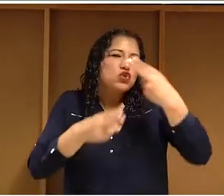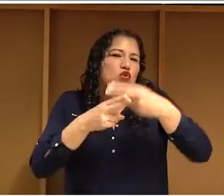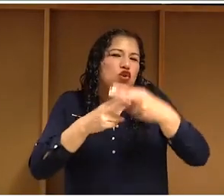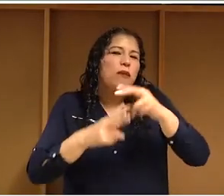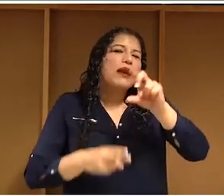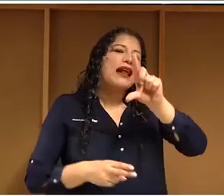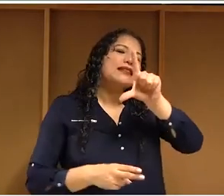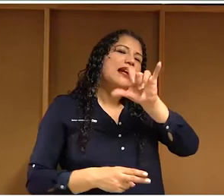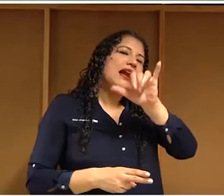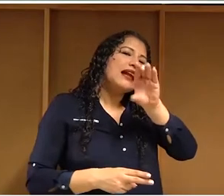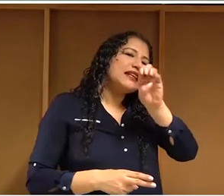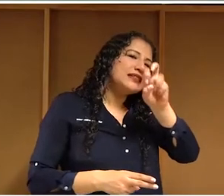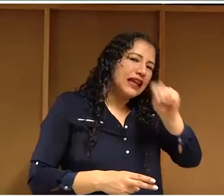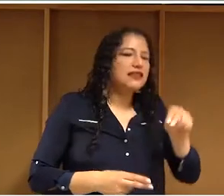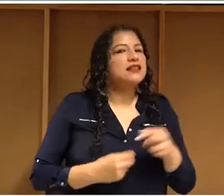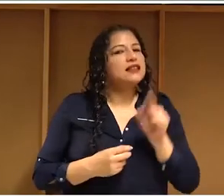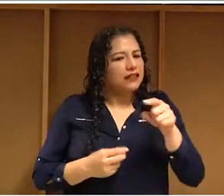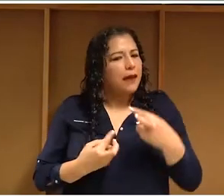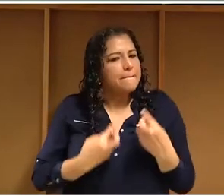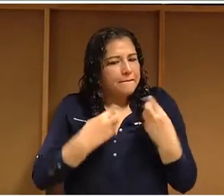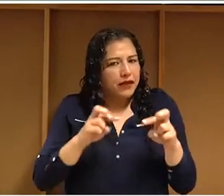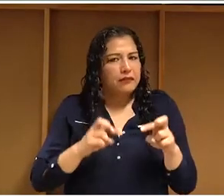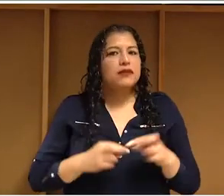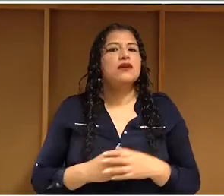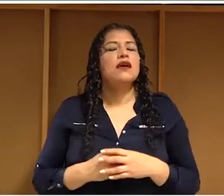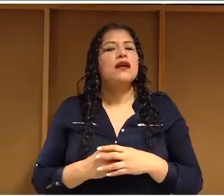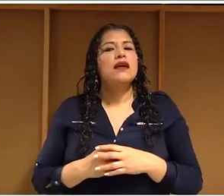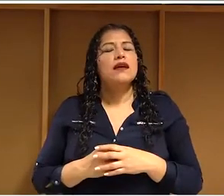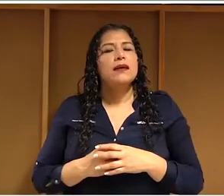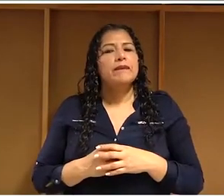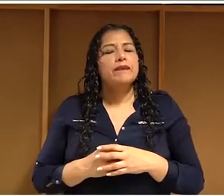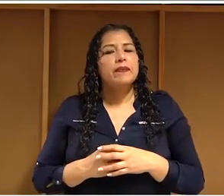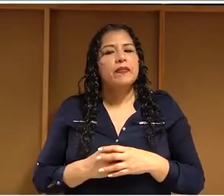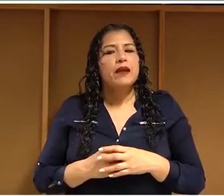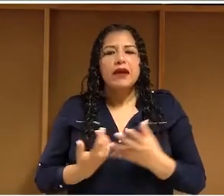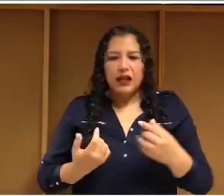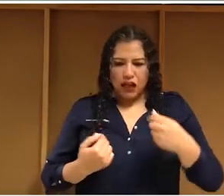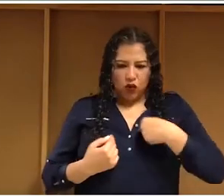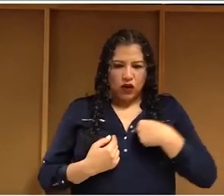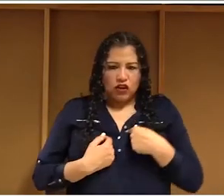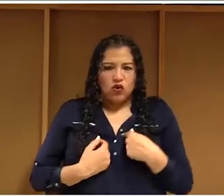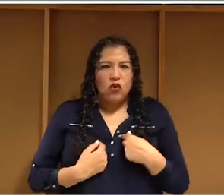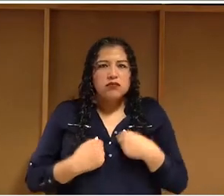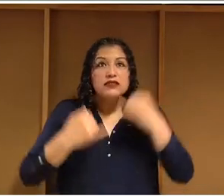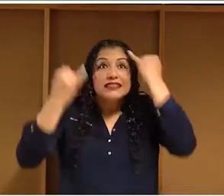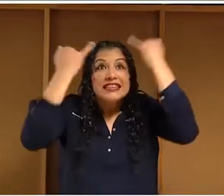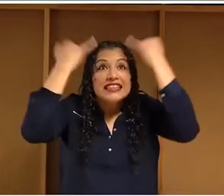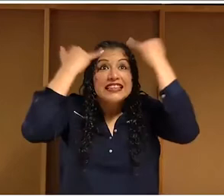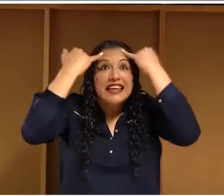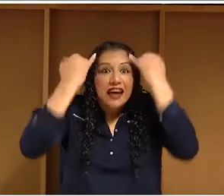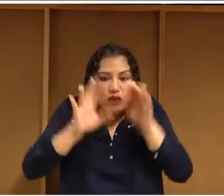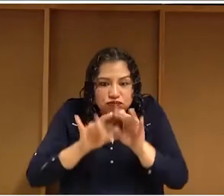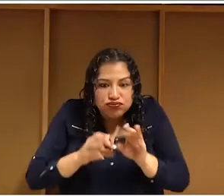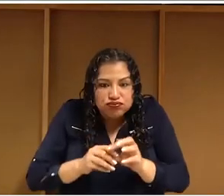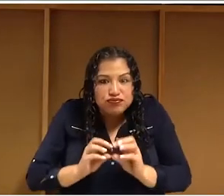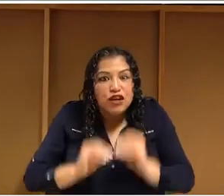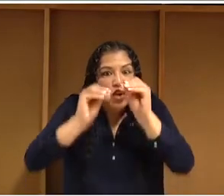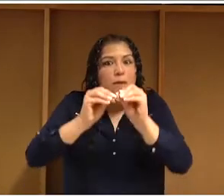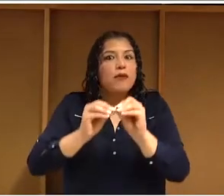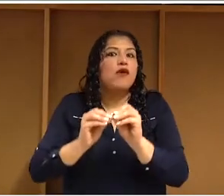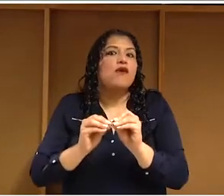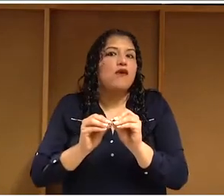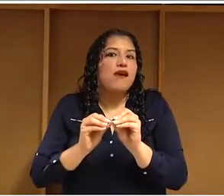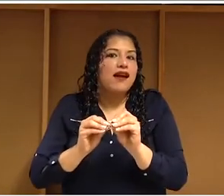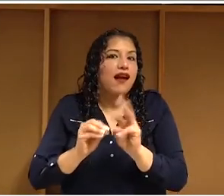Creative Commons que nos permiten darle un aviso al mundo diciéndole tú con esto que yo acabo de